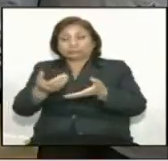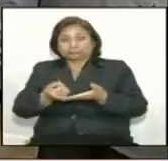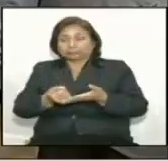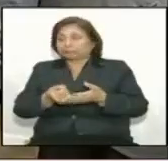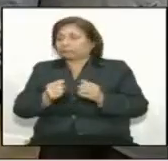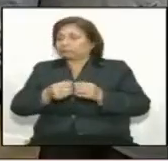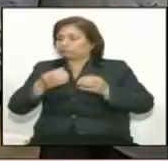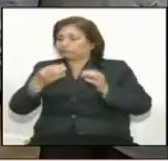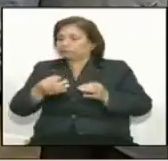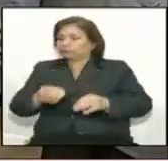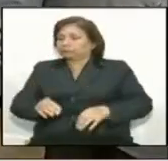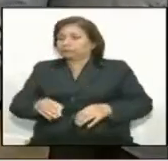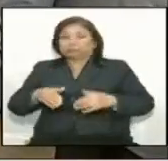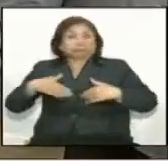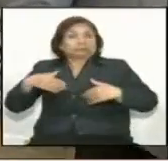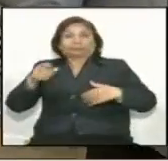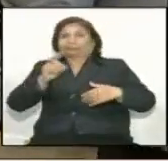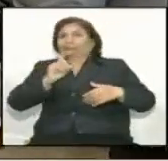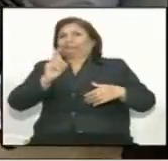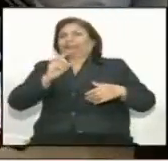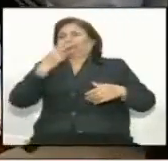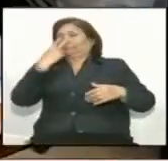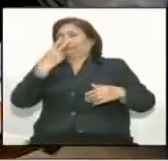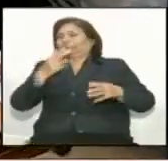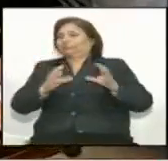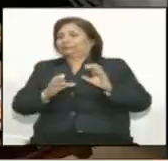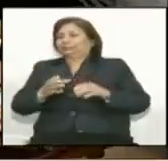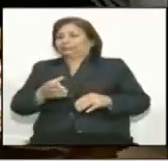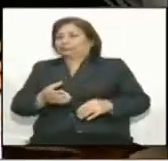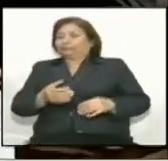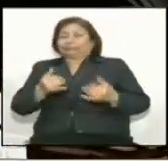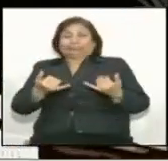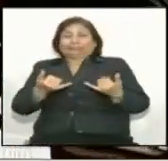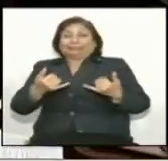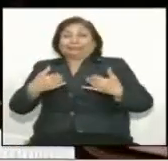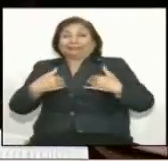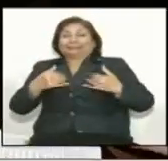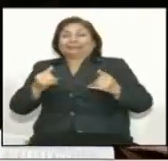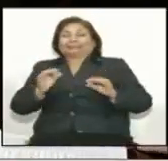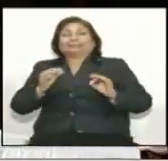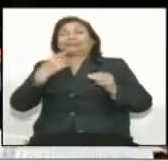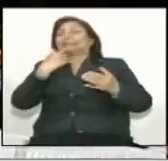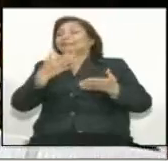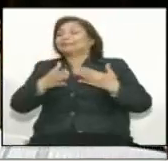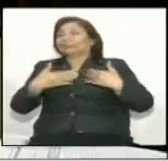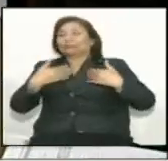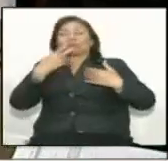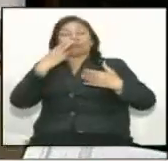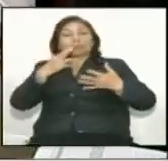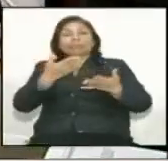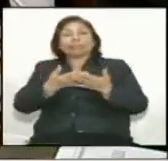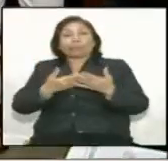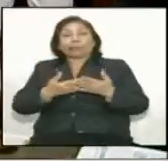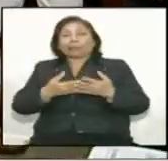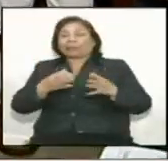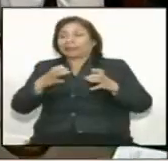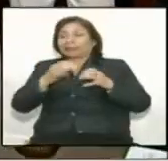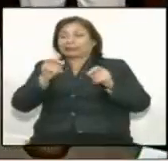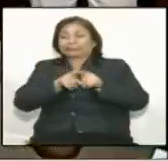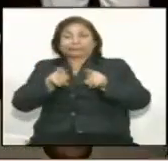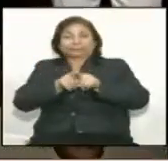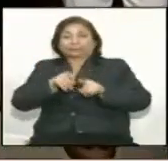a recibir las críticas y comentarios de la comisión para evitar que sucedan actos de